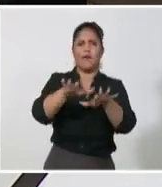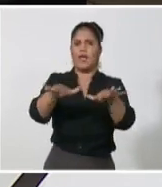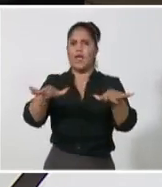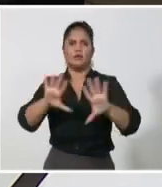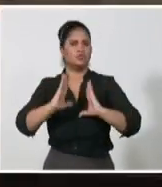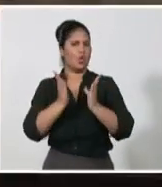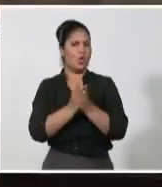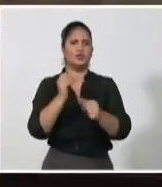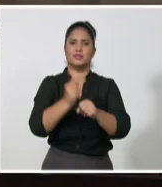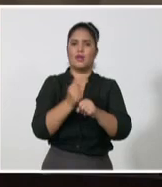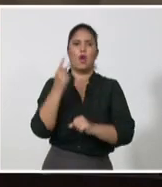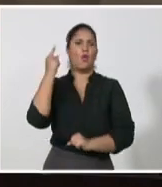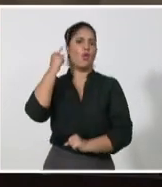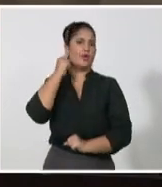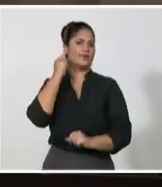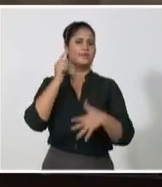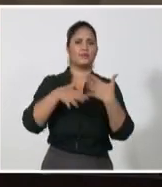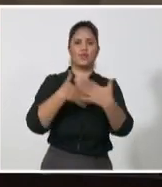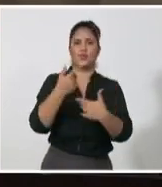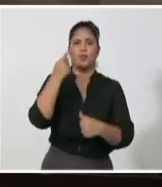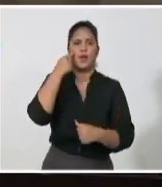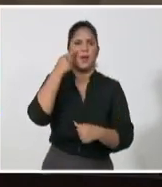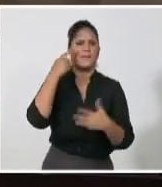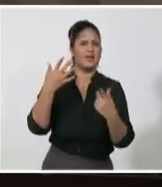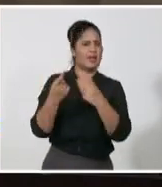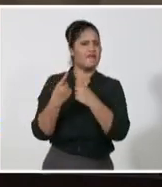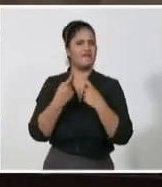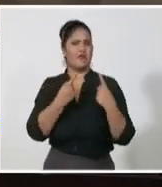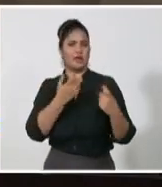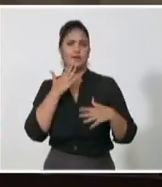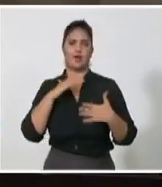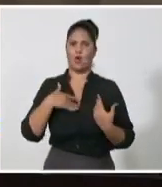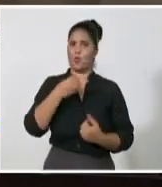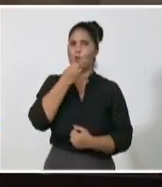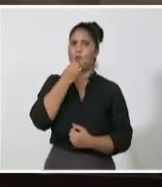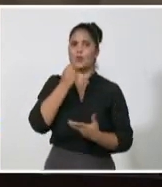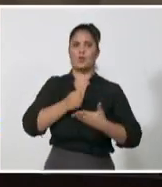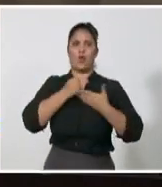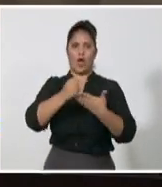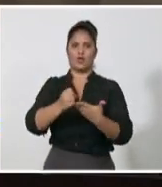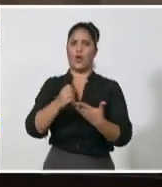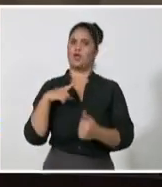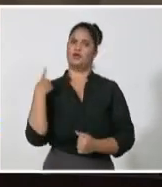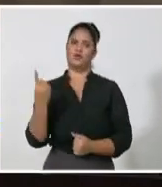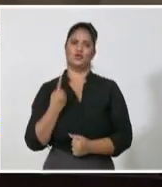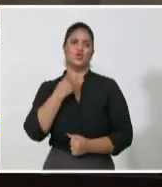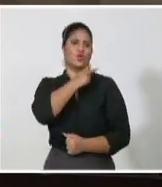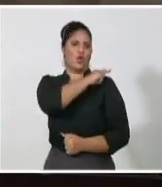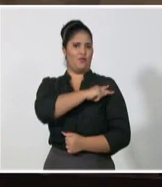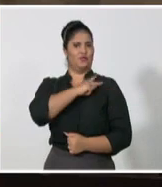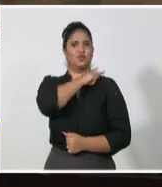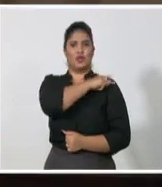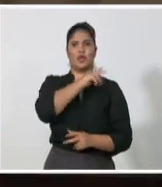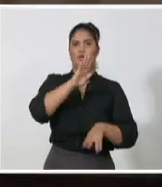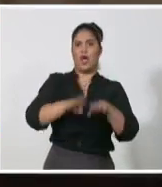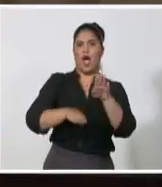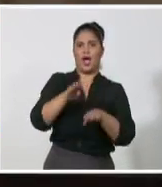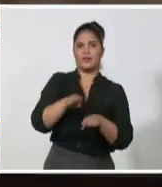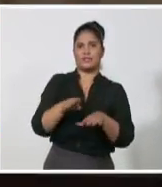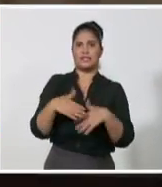hay que escucharlos. No siempre somos consecuentes, lo que decimos con lo que hacemos.